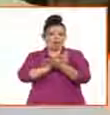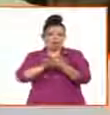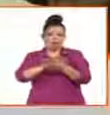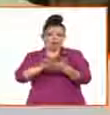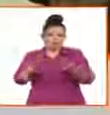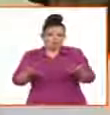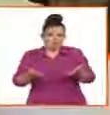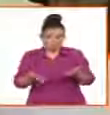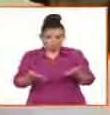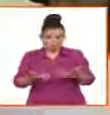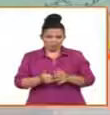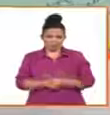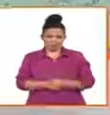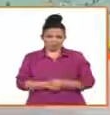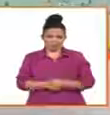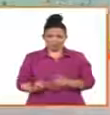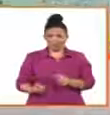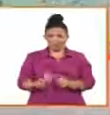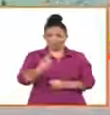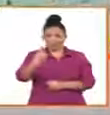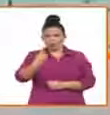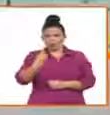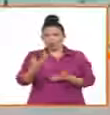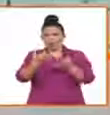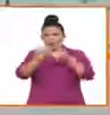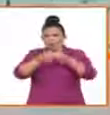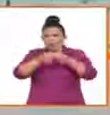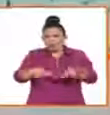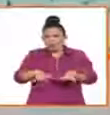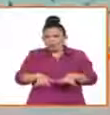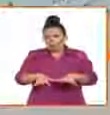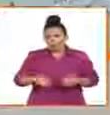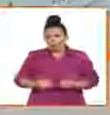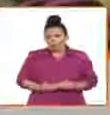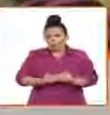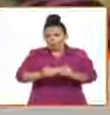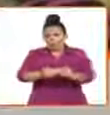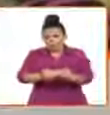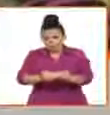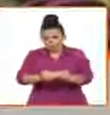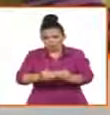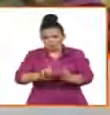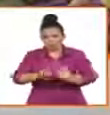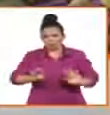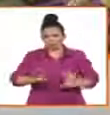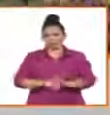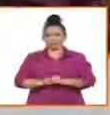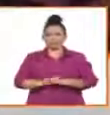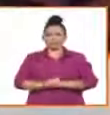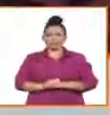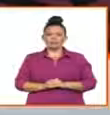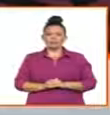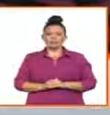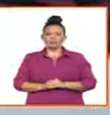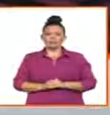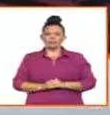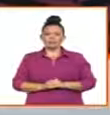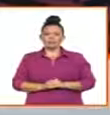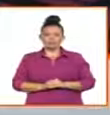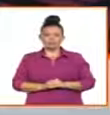imposibilidad de lograrlo por vías naturales, obtener esta posibilidad de tener